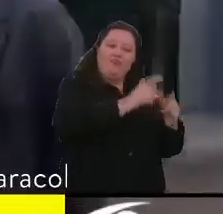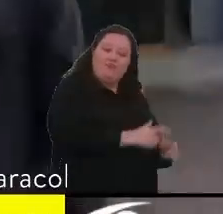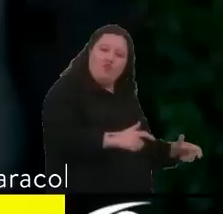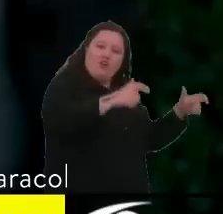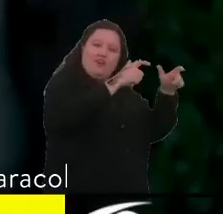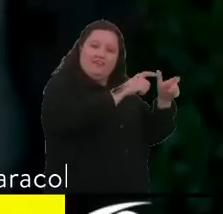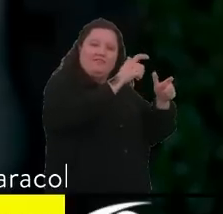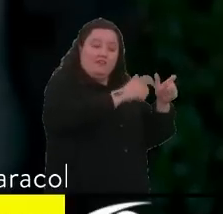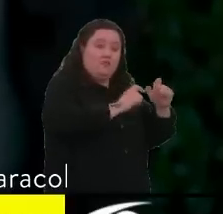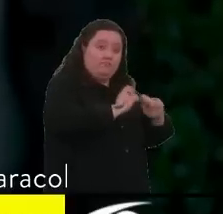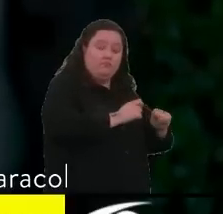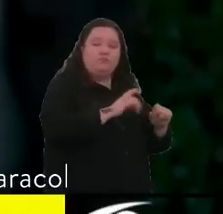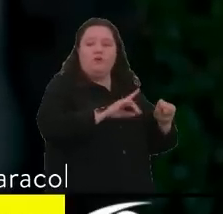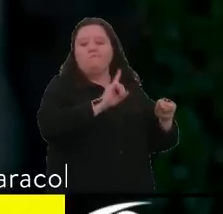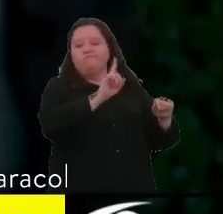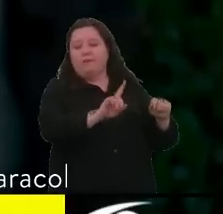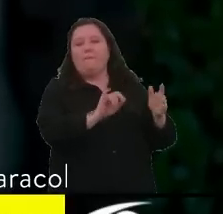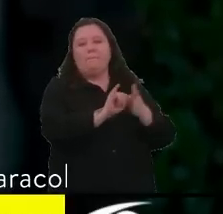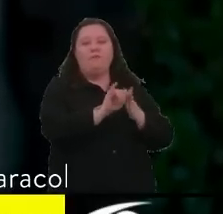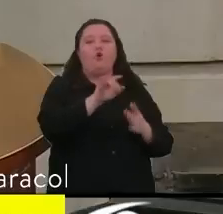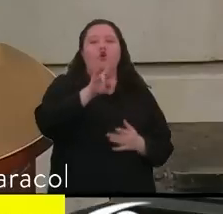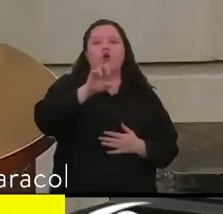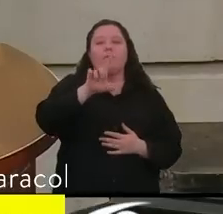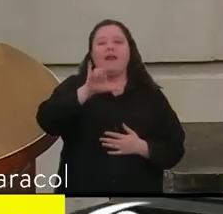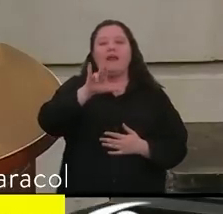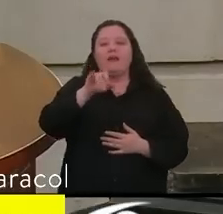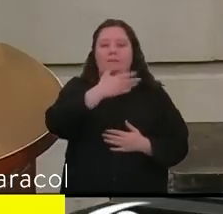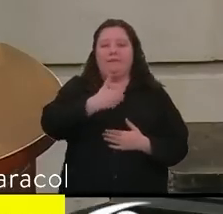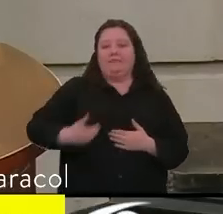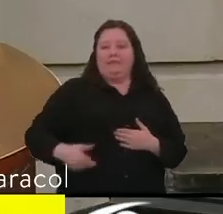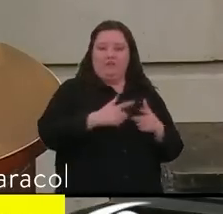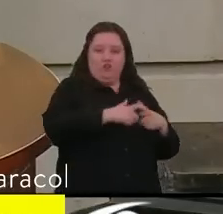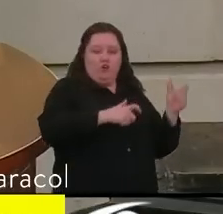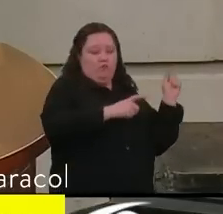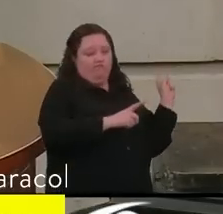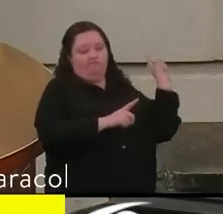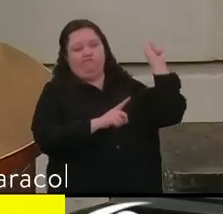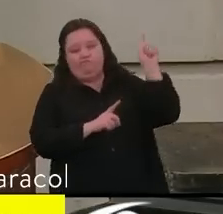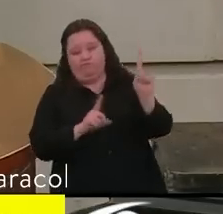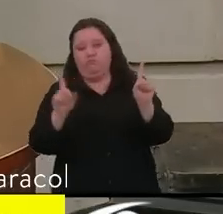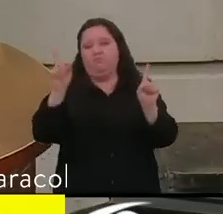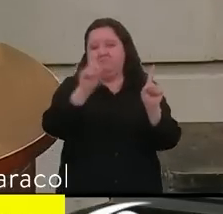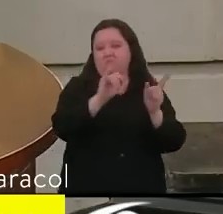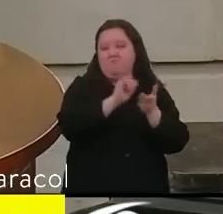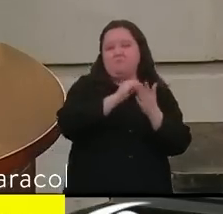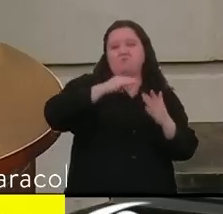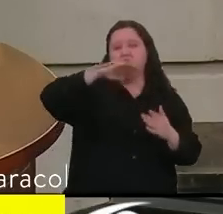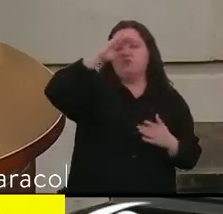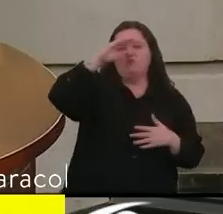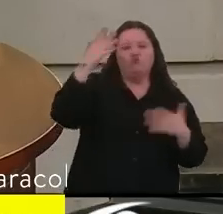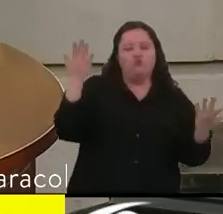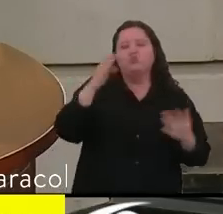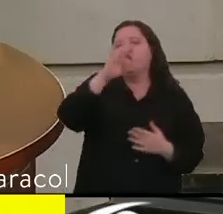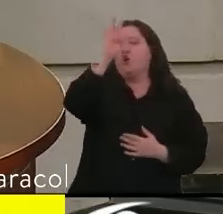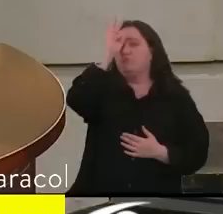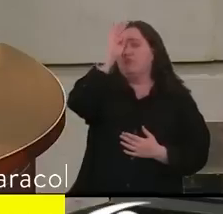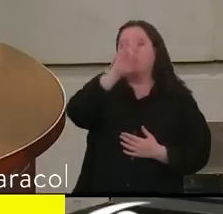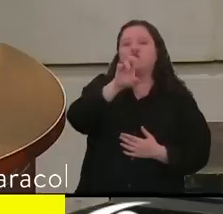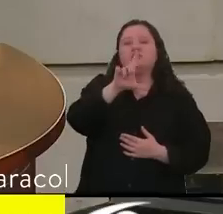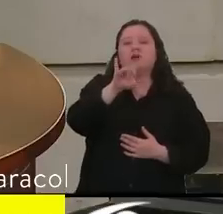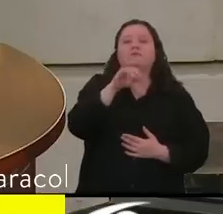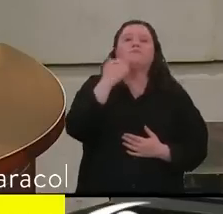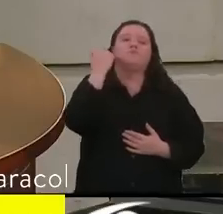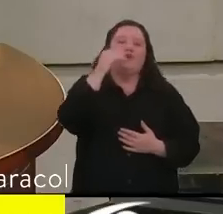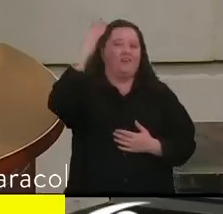de julio. Hasta Medellín viajó Roy Barreras, presidente del Congreso, para efectuar este trámite en la clínica Rosario, donde Piedad Córdoba